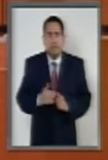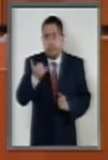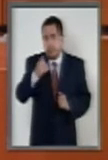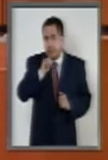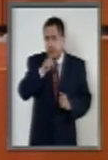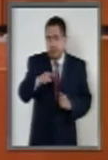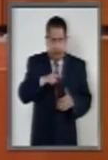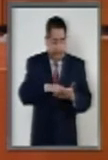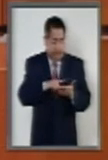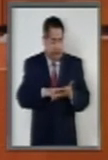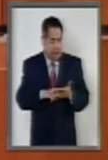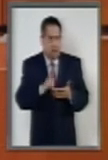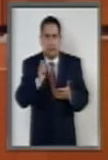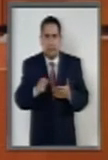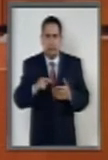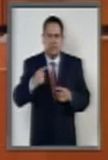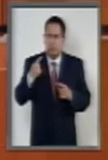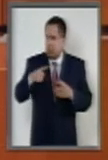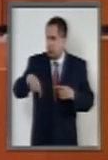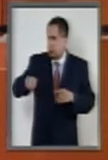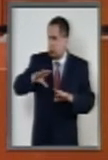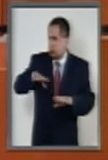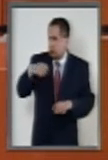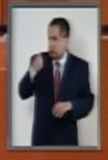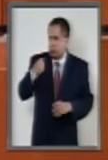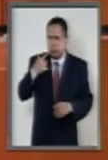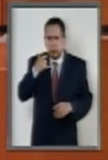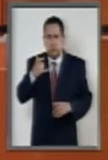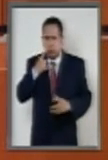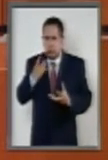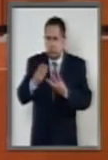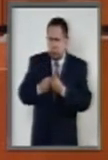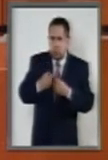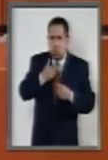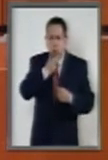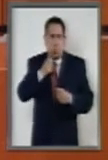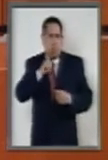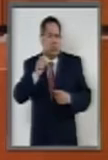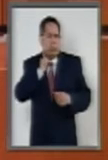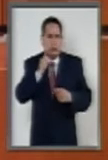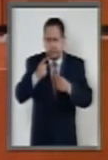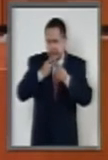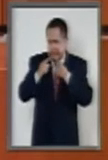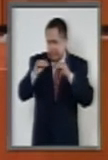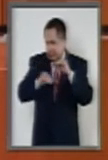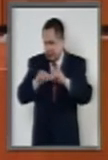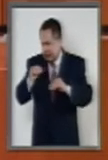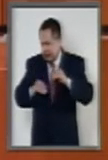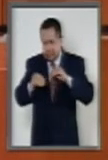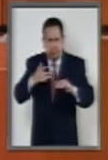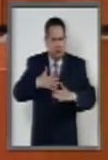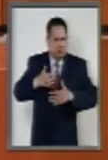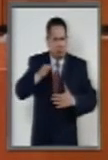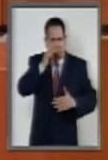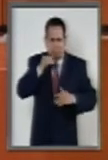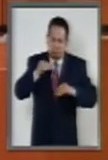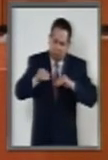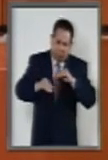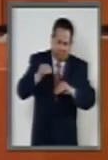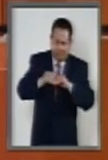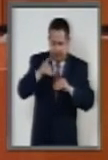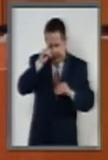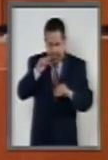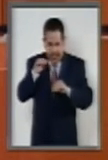representa un esfuerzo compartido de legisladoras, legisladores, que nos hemos comprometido con la